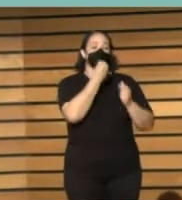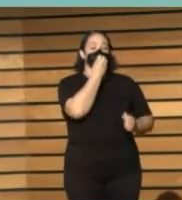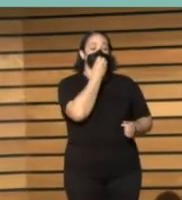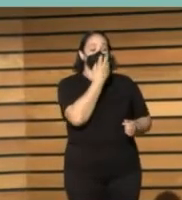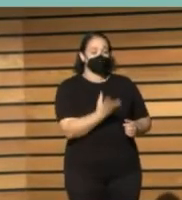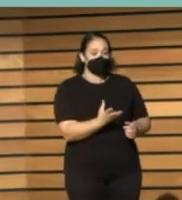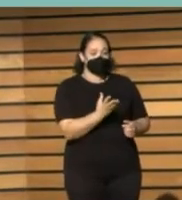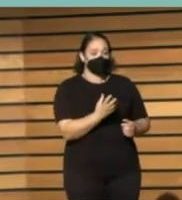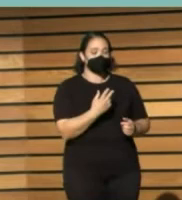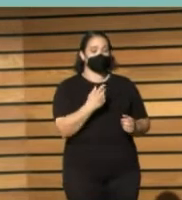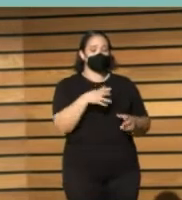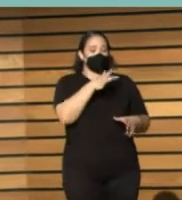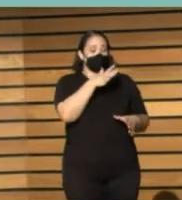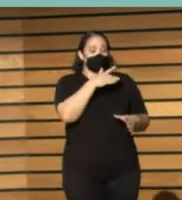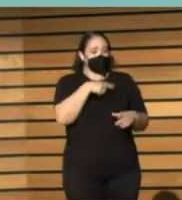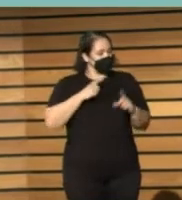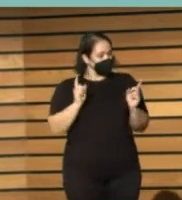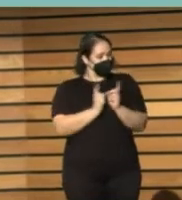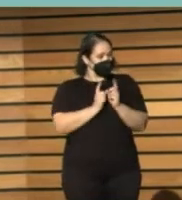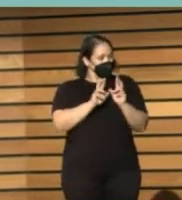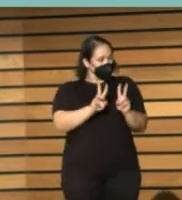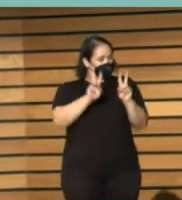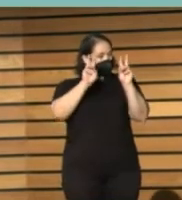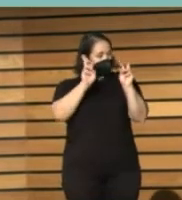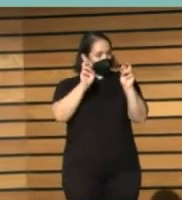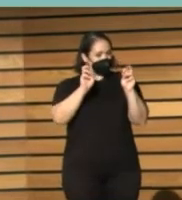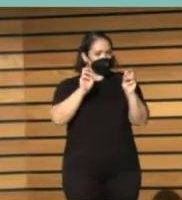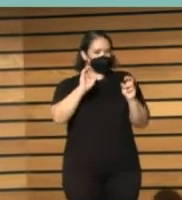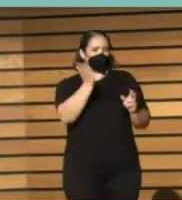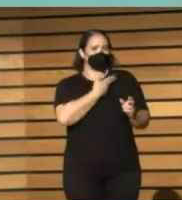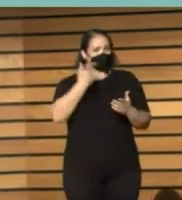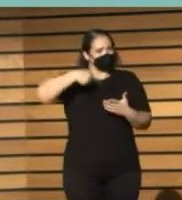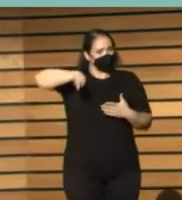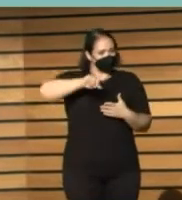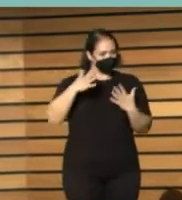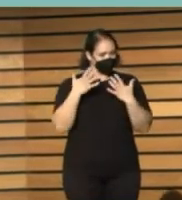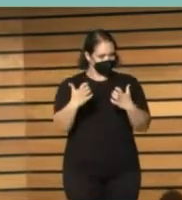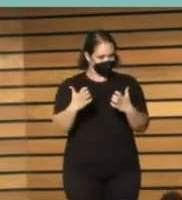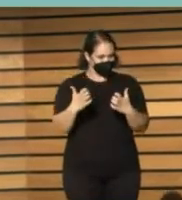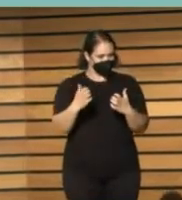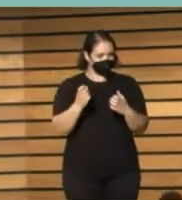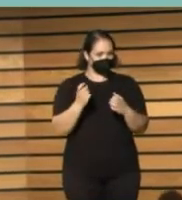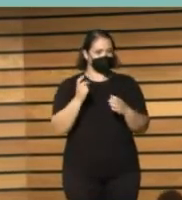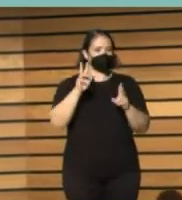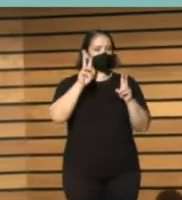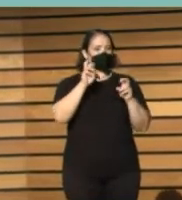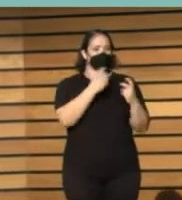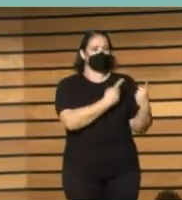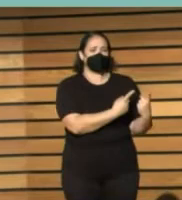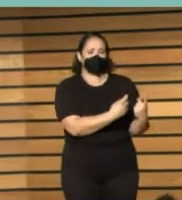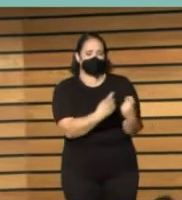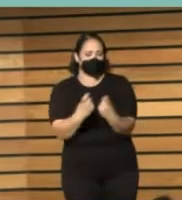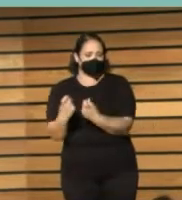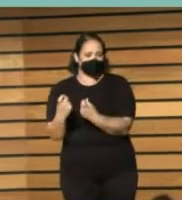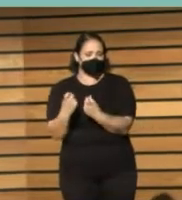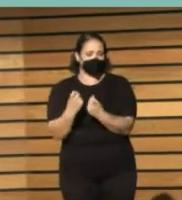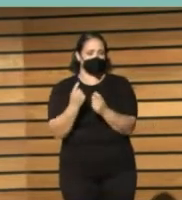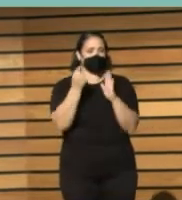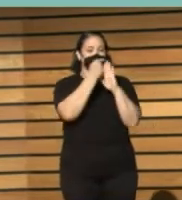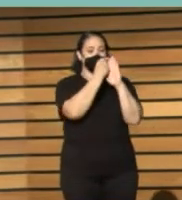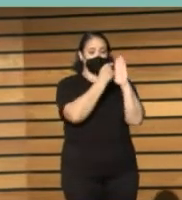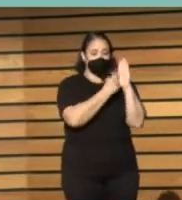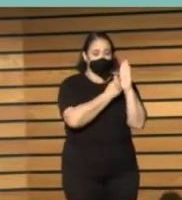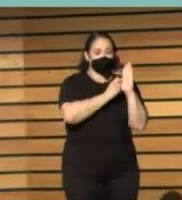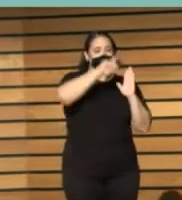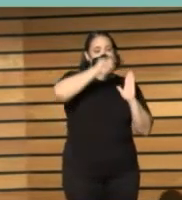Bien, voy a hablar brevemente de un tema que creo que nos afecta a todos. Aquí ha salido varias veces la necesidad de tener datos y